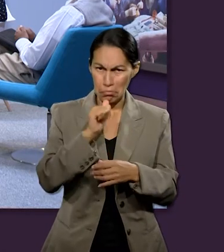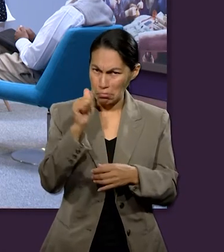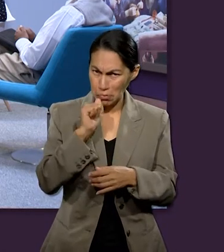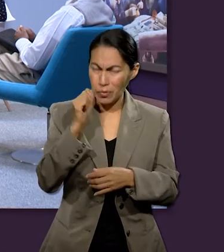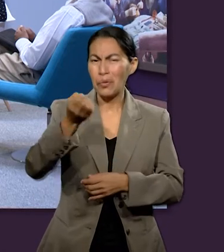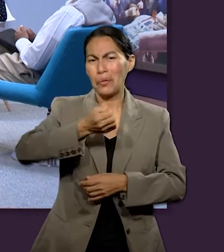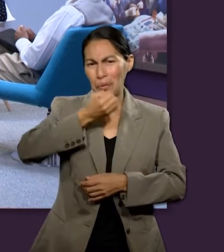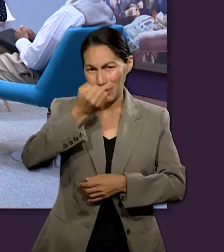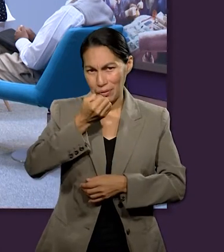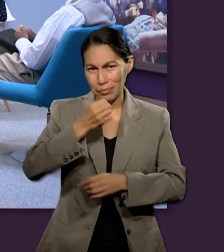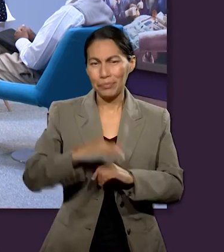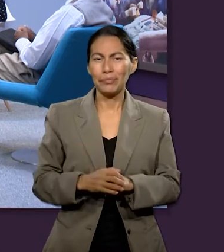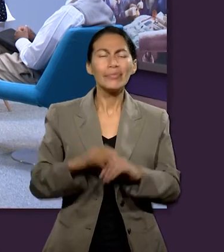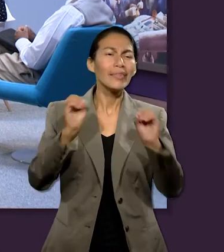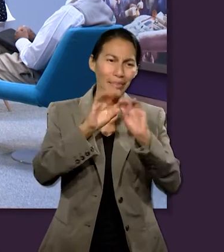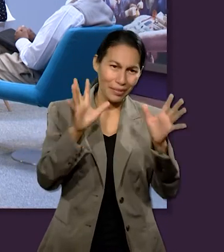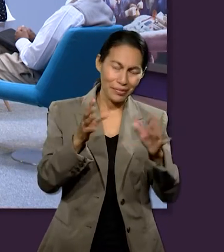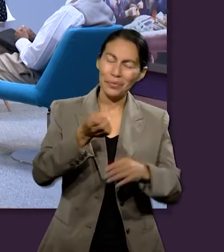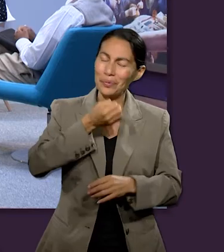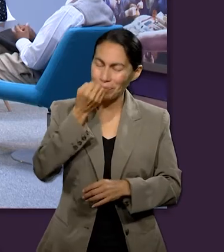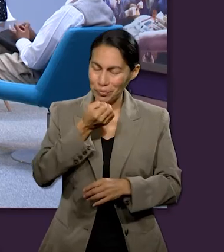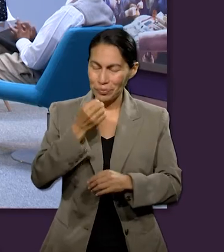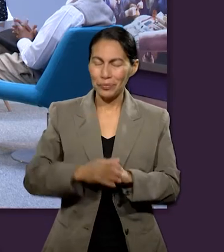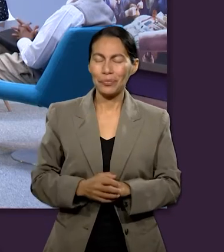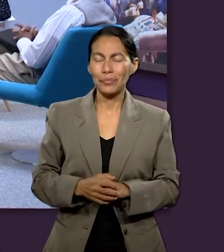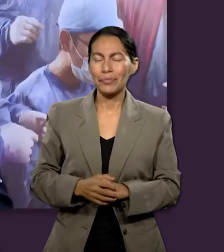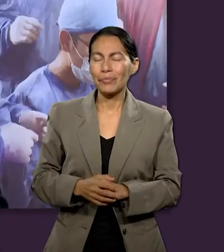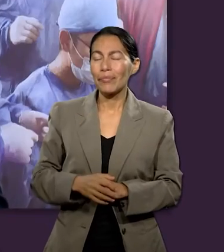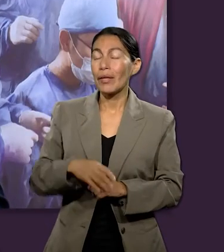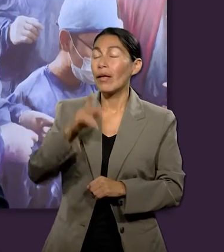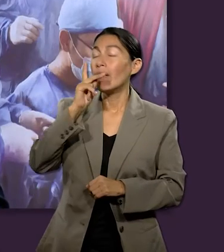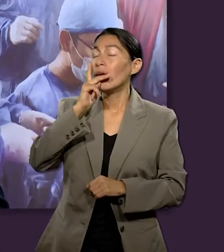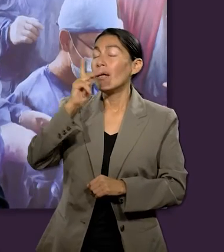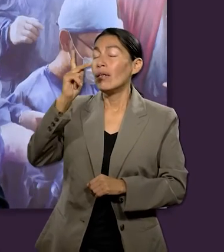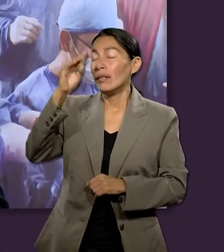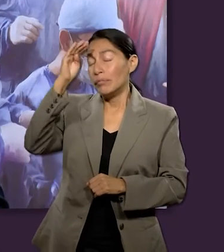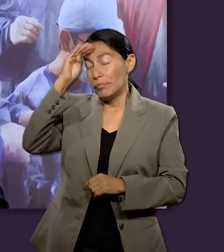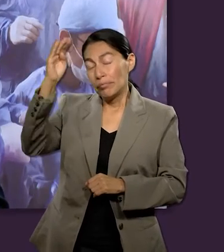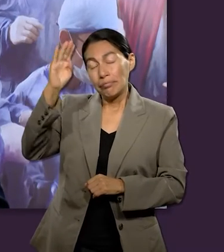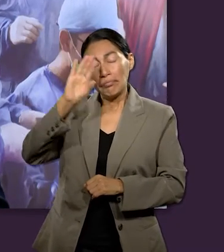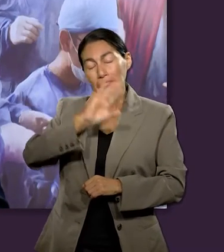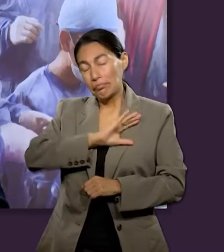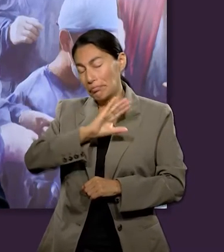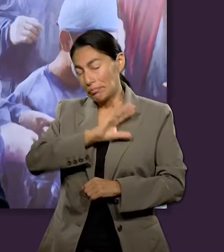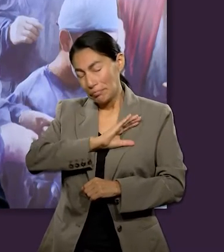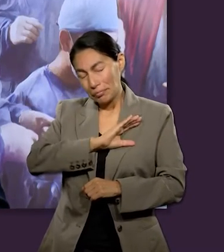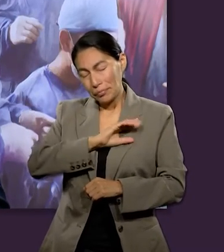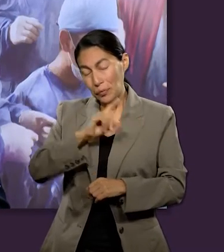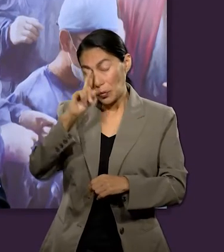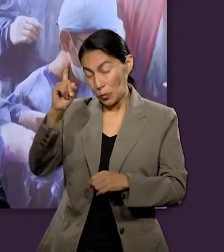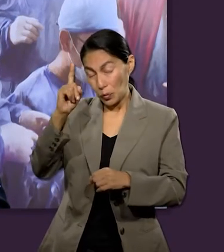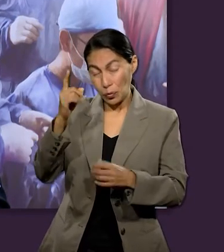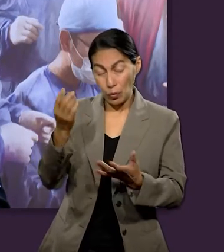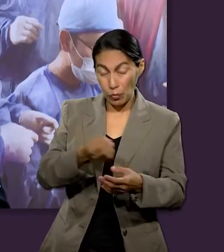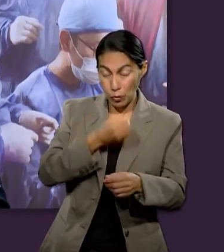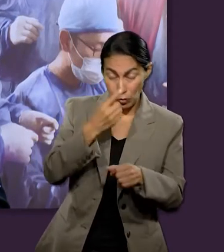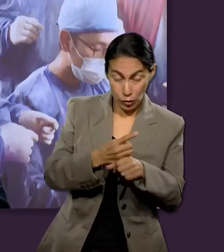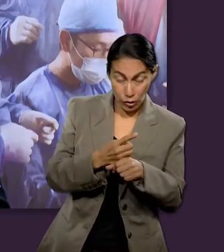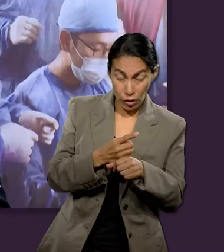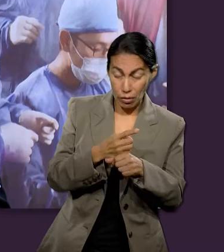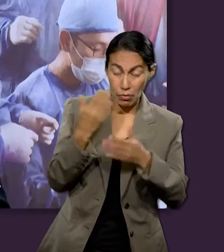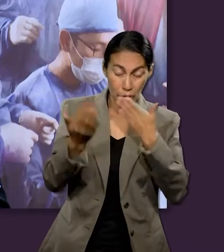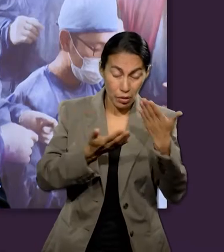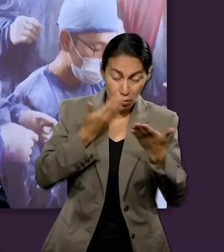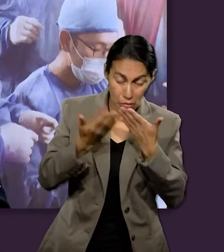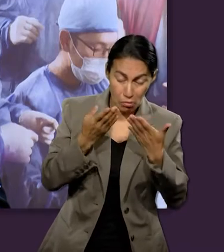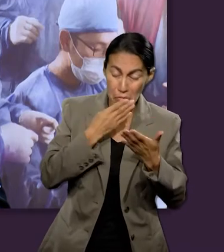como siempre, con una oración. Claro, oremos. Querido Señor y Padre, te damos muchas gracias por proveernos este